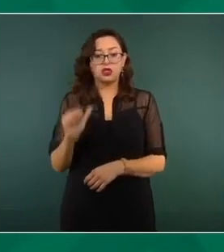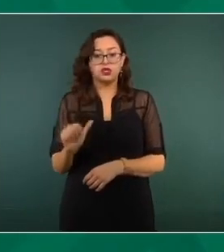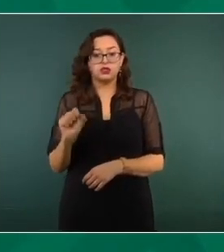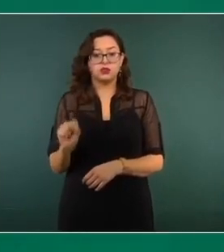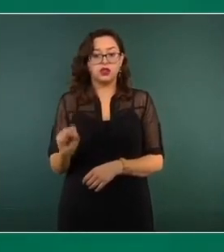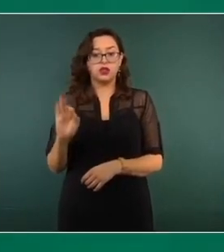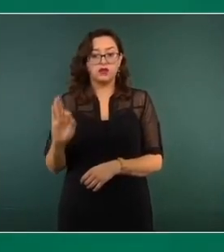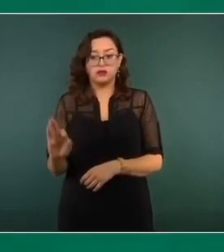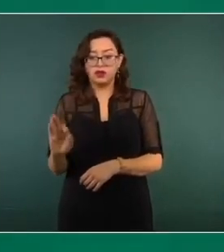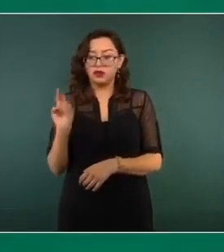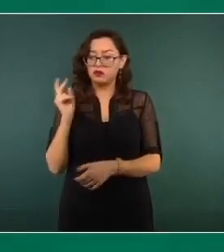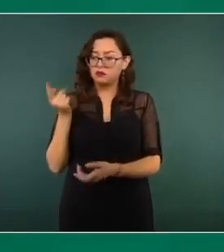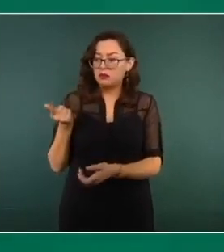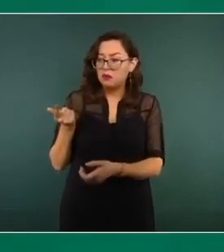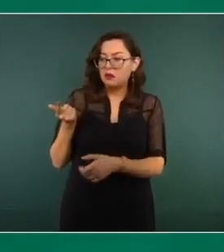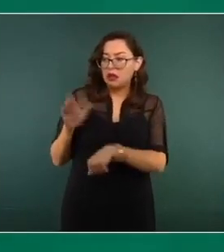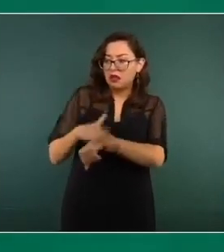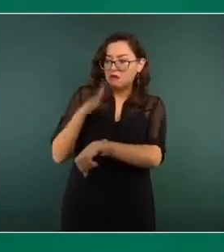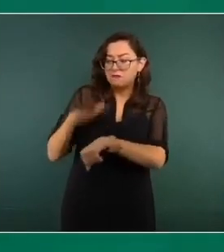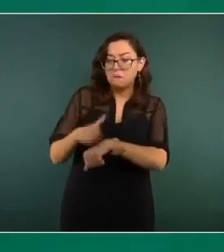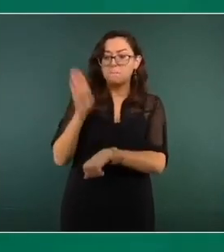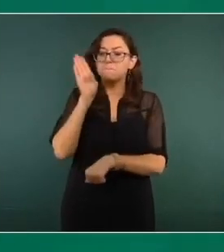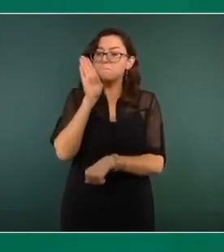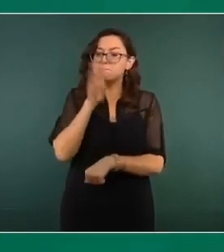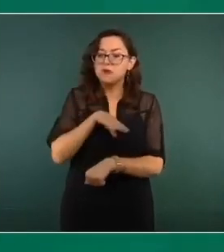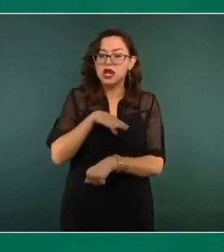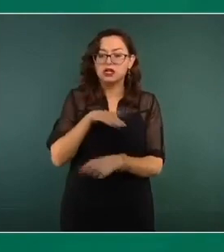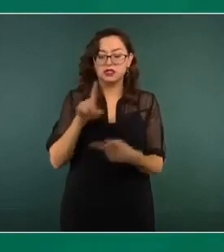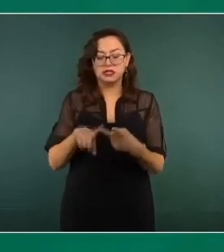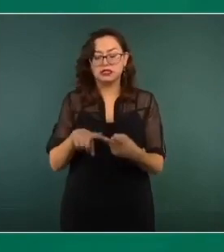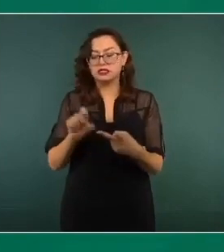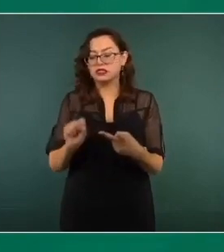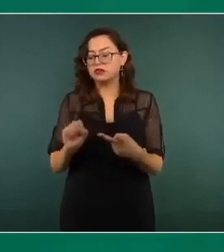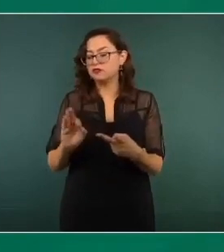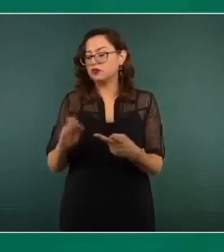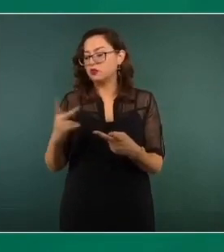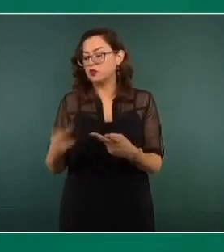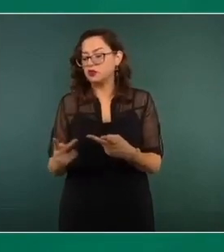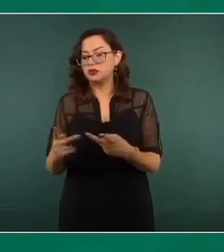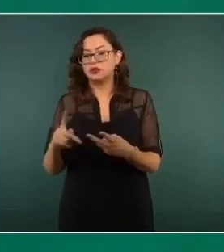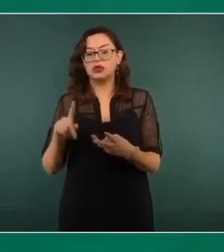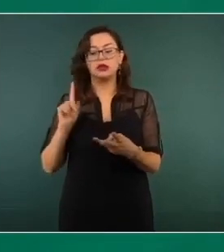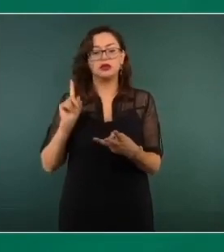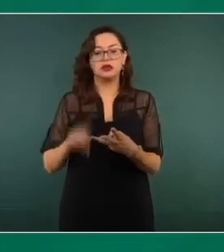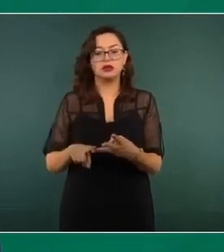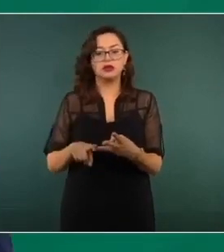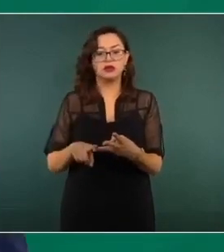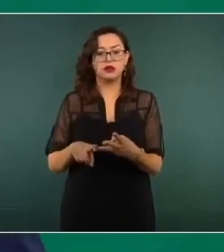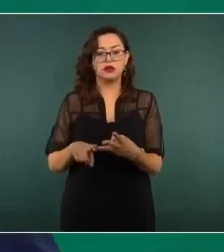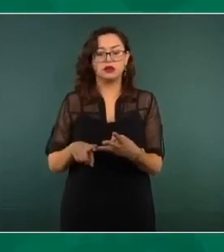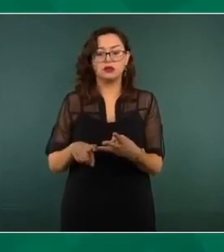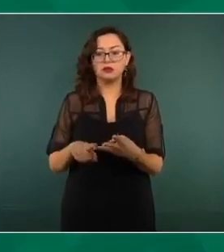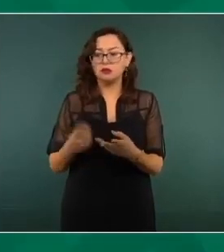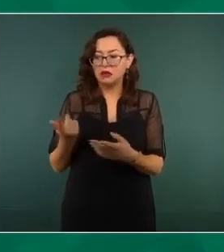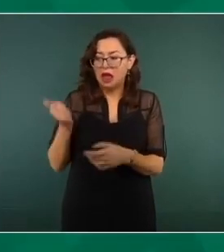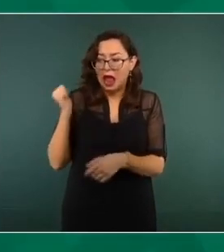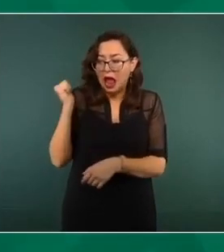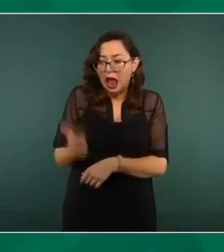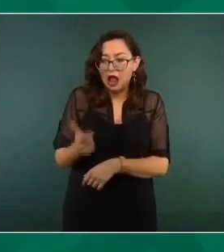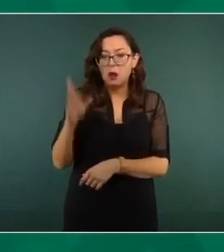de la Federación ni de la Secretaría de la Función Pública Federal, ni una.